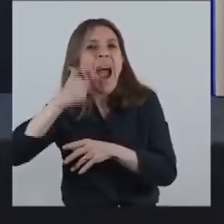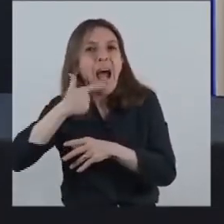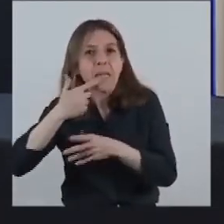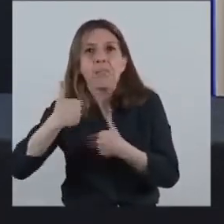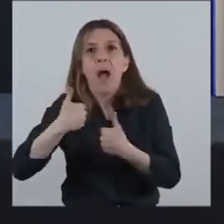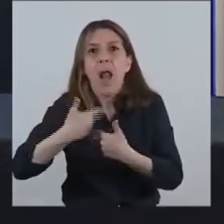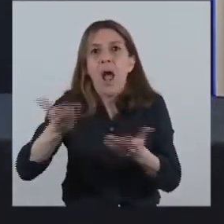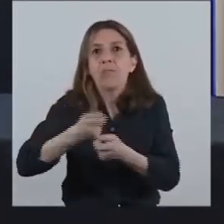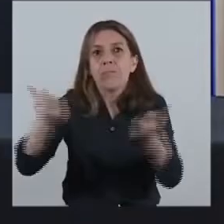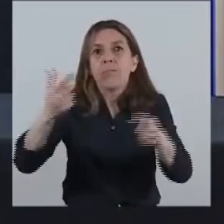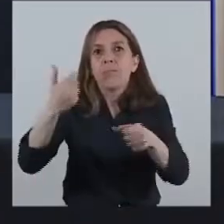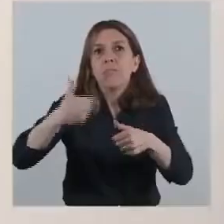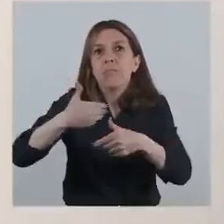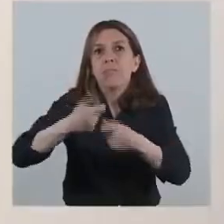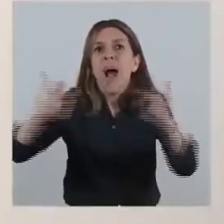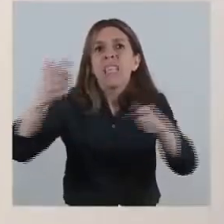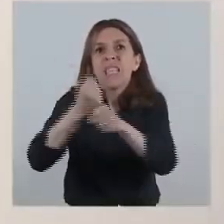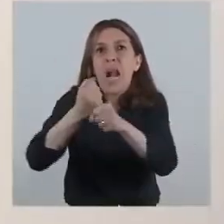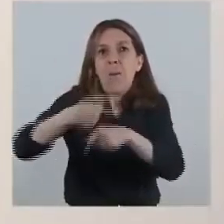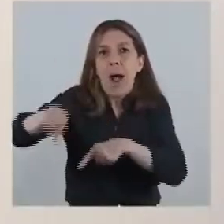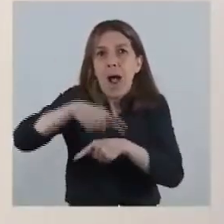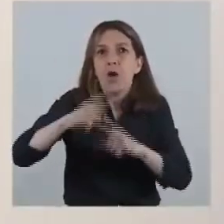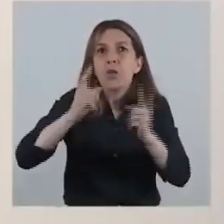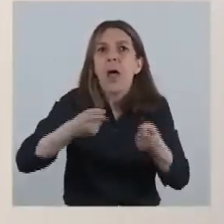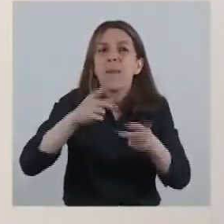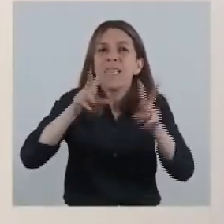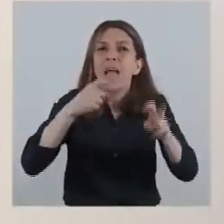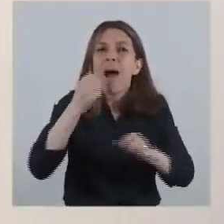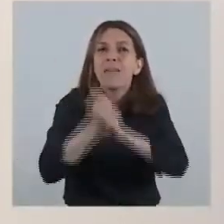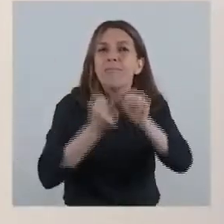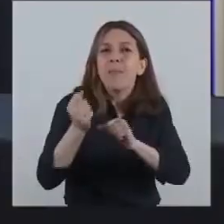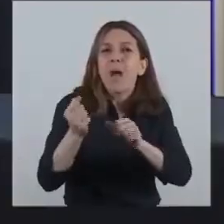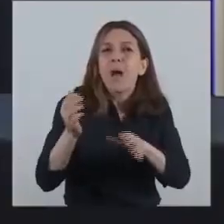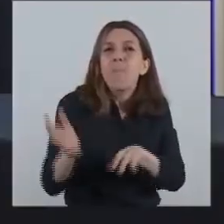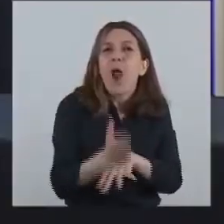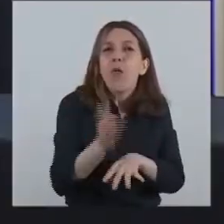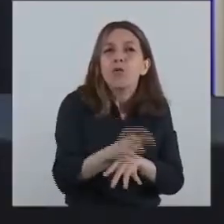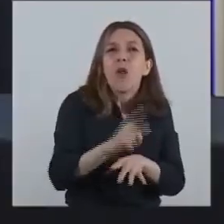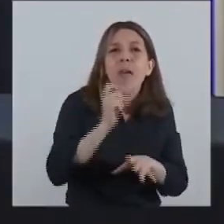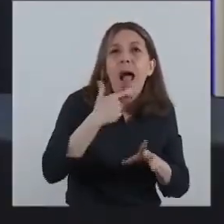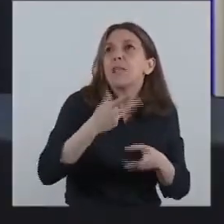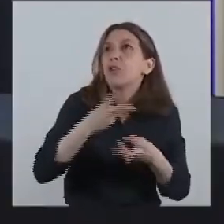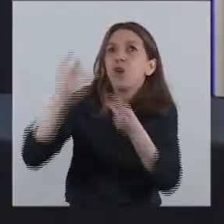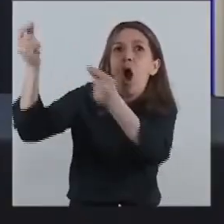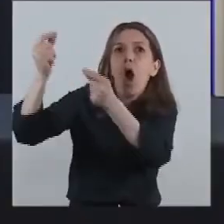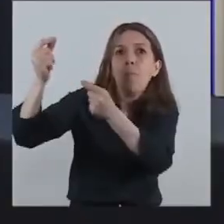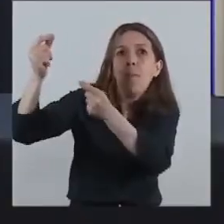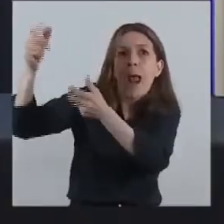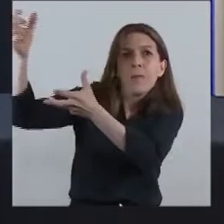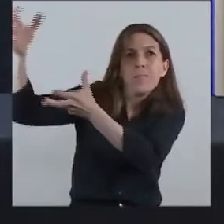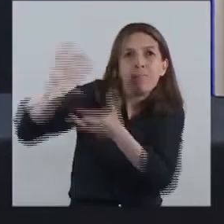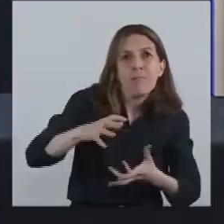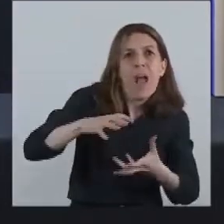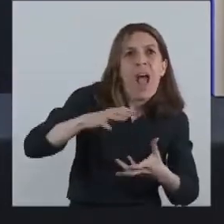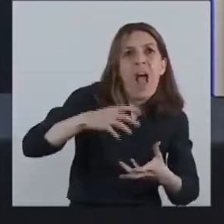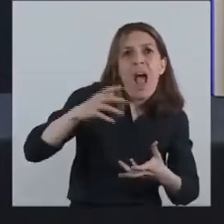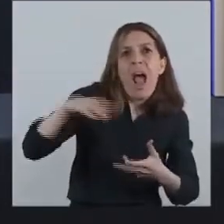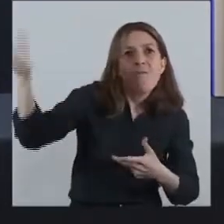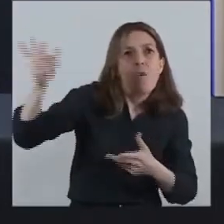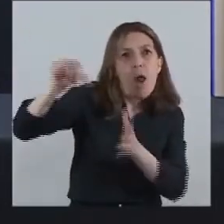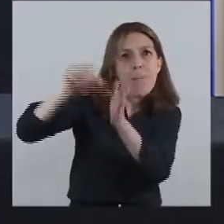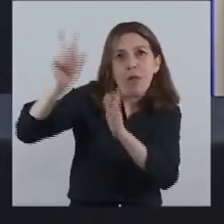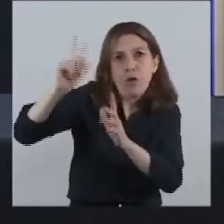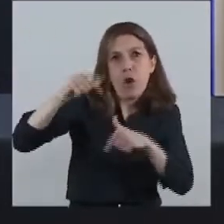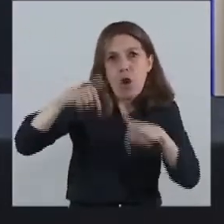tener un aumento sustancial de los niveles de producción de gas y no depender de importaciones. Y junto a ello, estaremos anunciando medidas